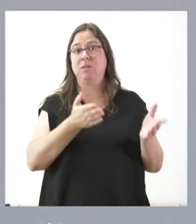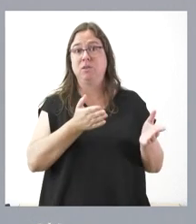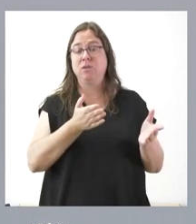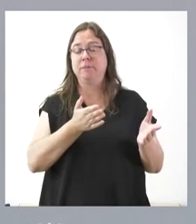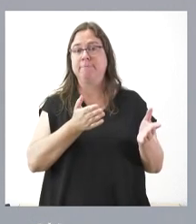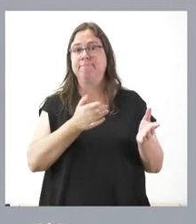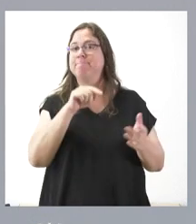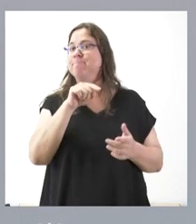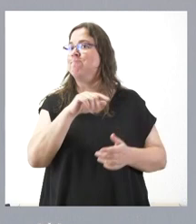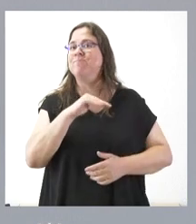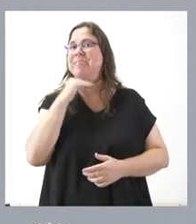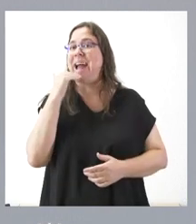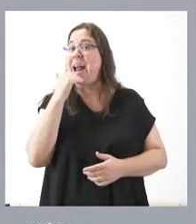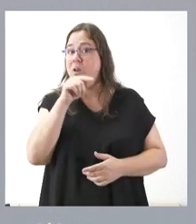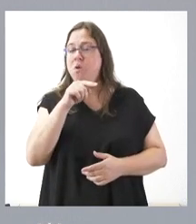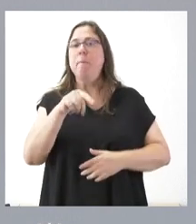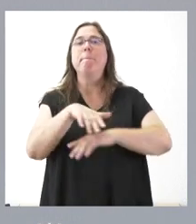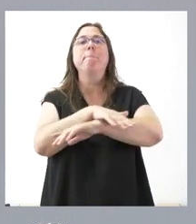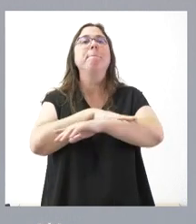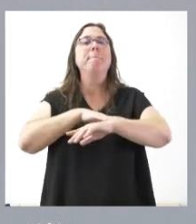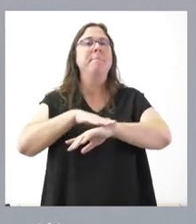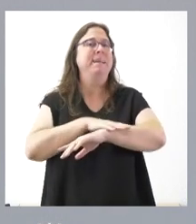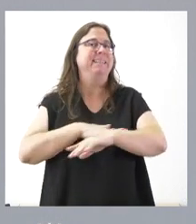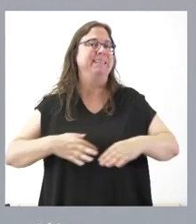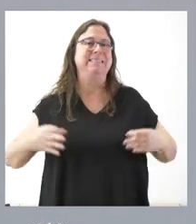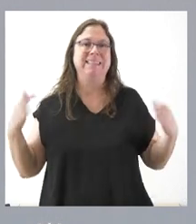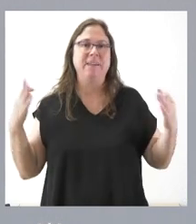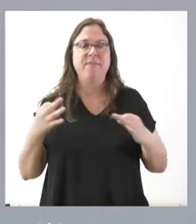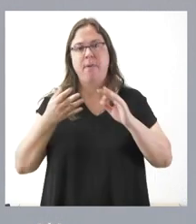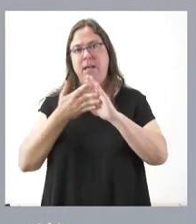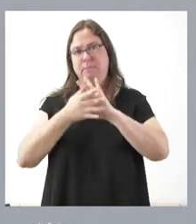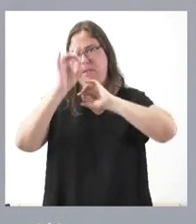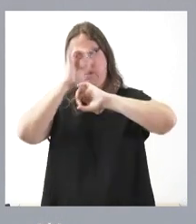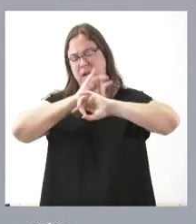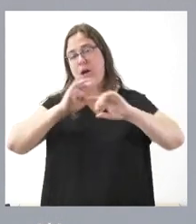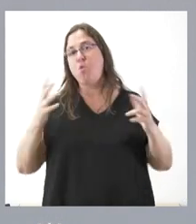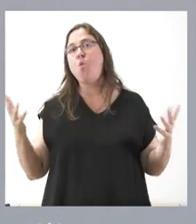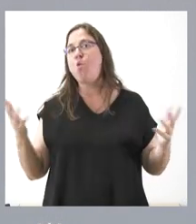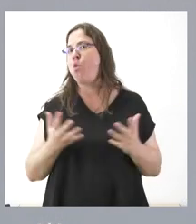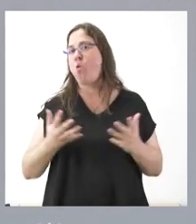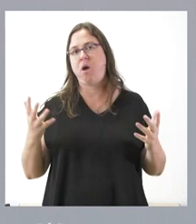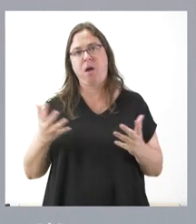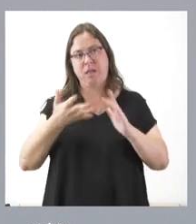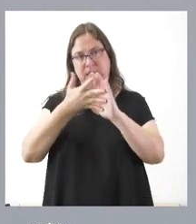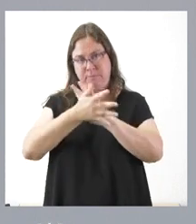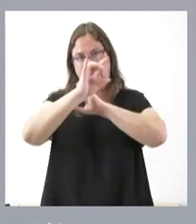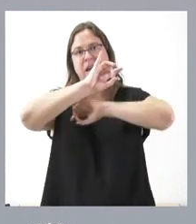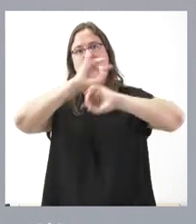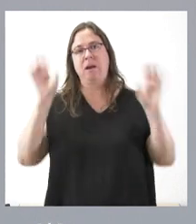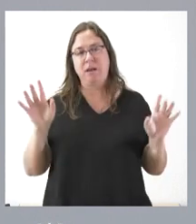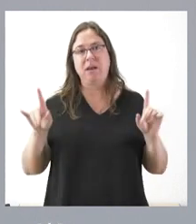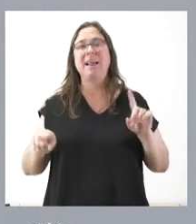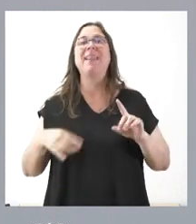algo que la ministra tiene que aclarar urgentemente y que tiene que poner